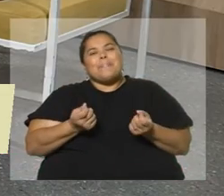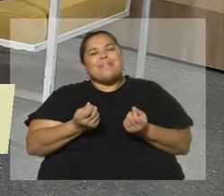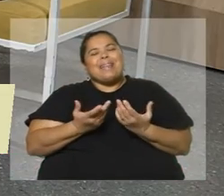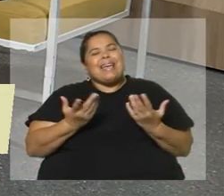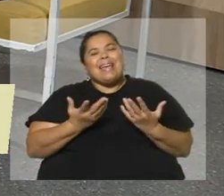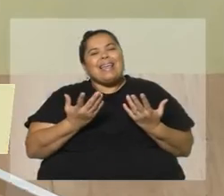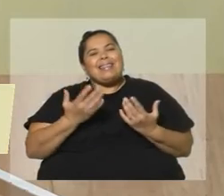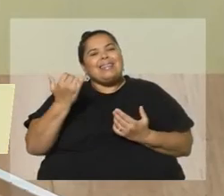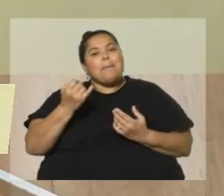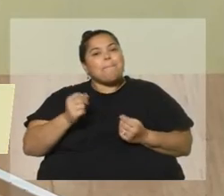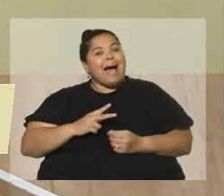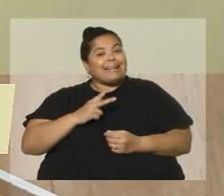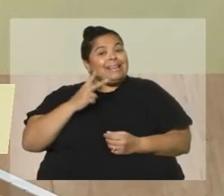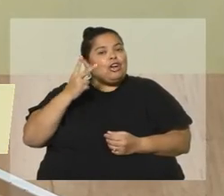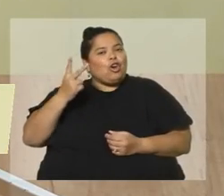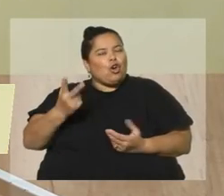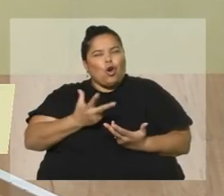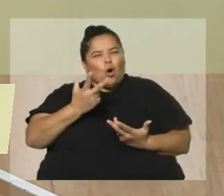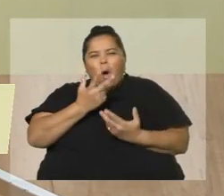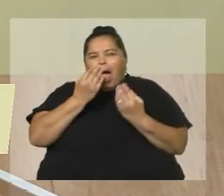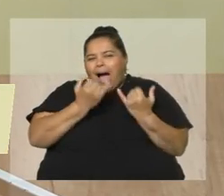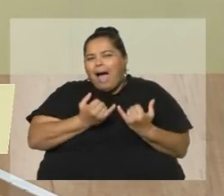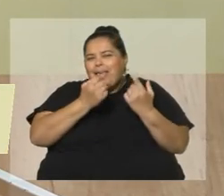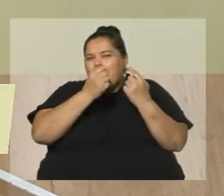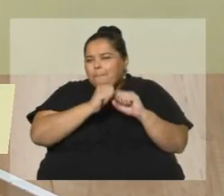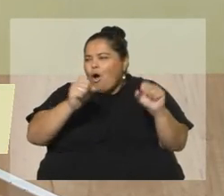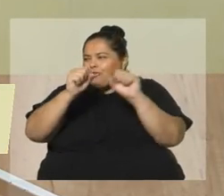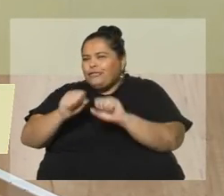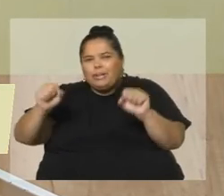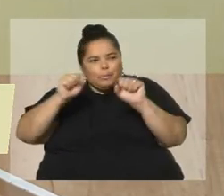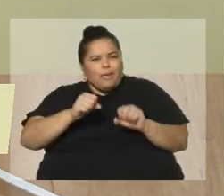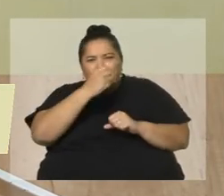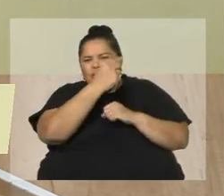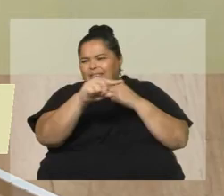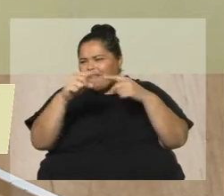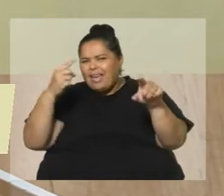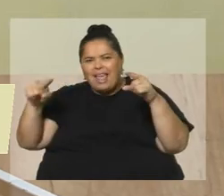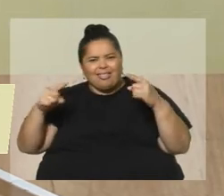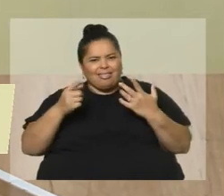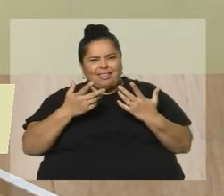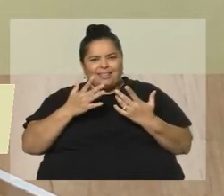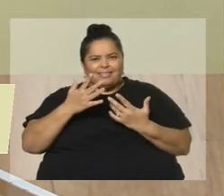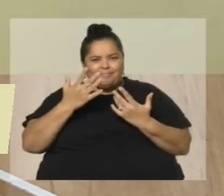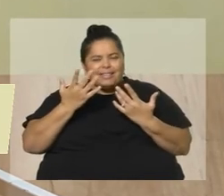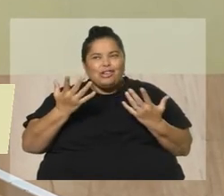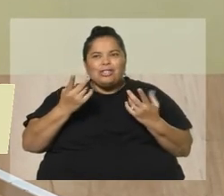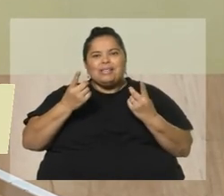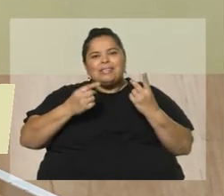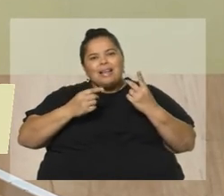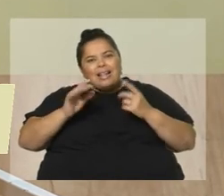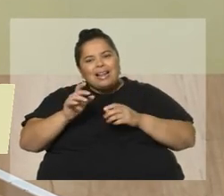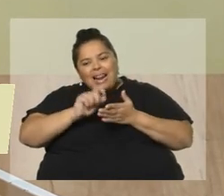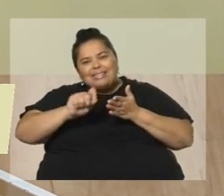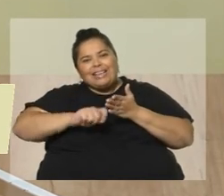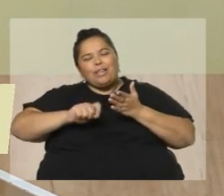tiene mucha riqueza porque justamente, como te decía, la obra se fue construyendo también a partir del espacio y eso